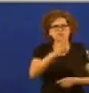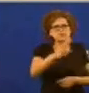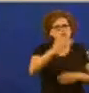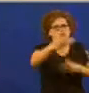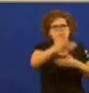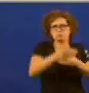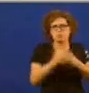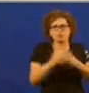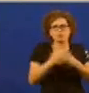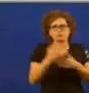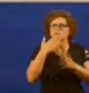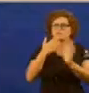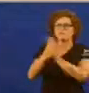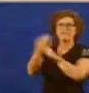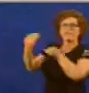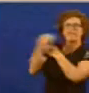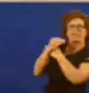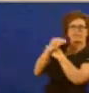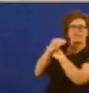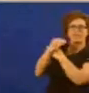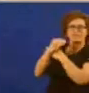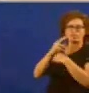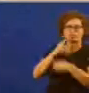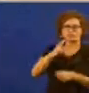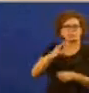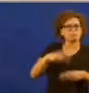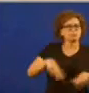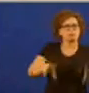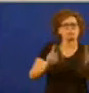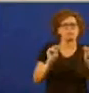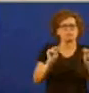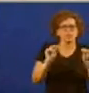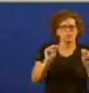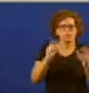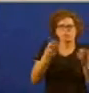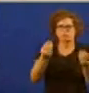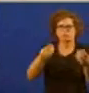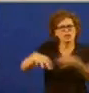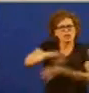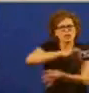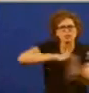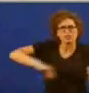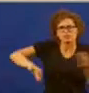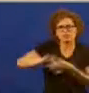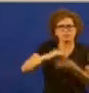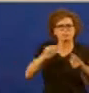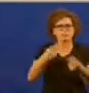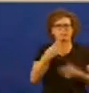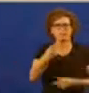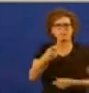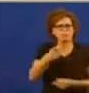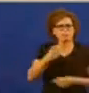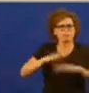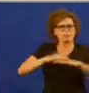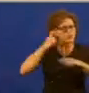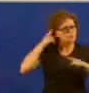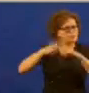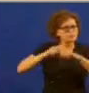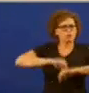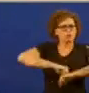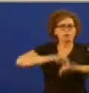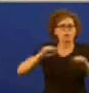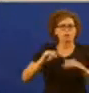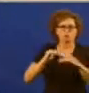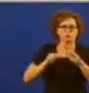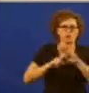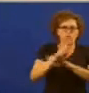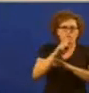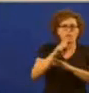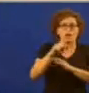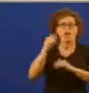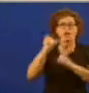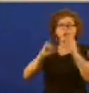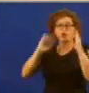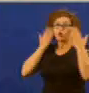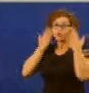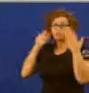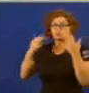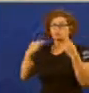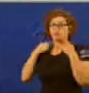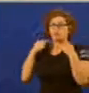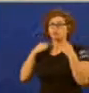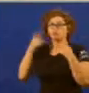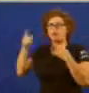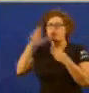diálogo non escoite que a súa única resposta seixa valencia de Estado isto señor feijo si que é uma vergonha